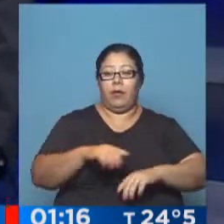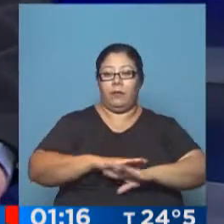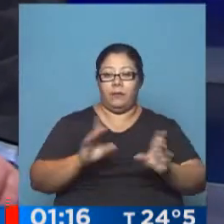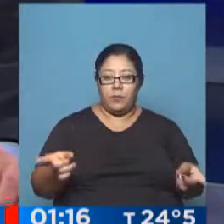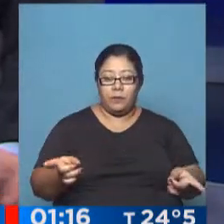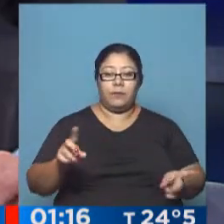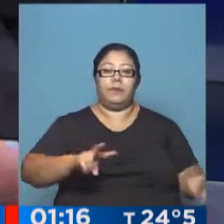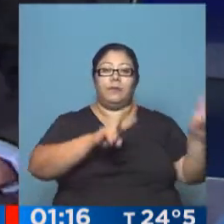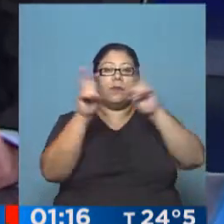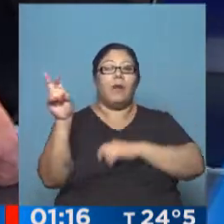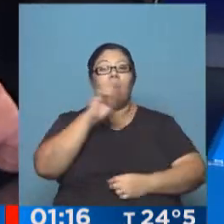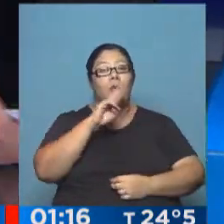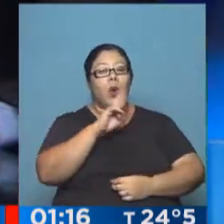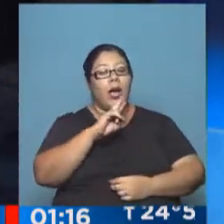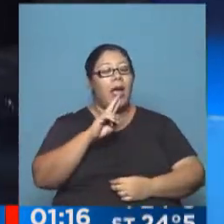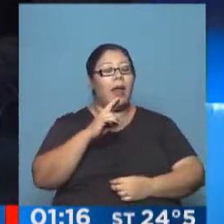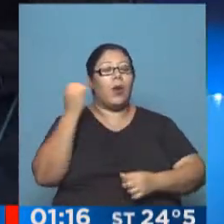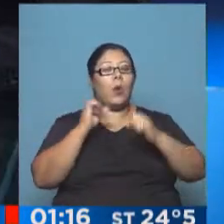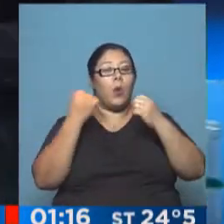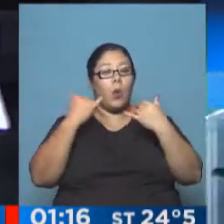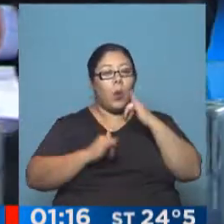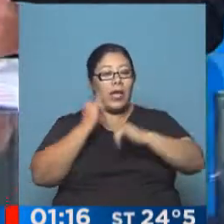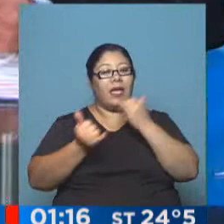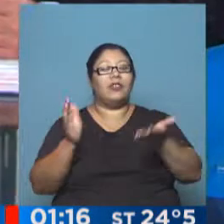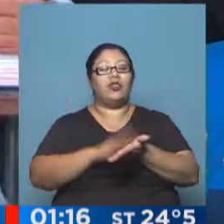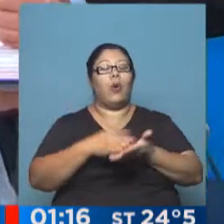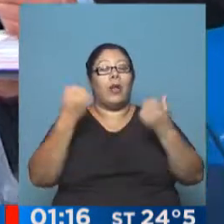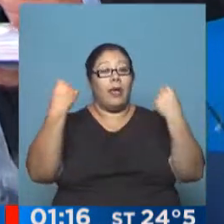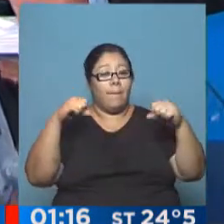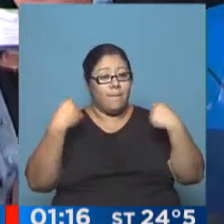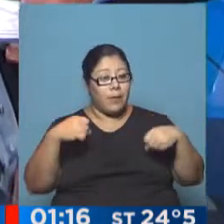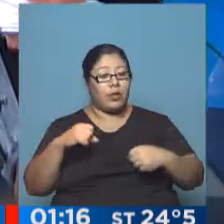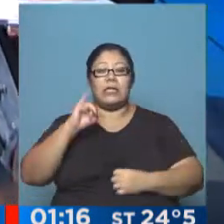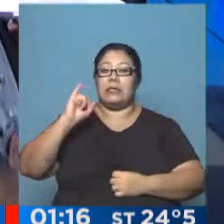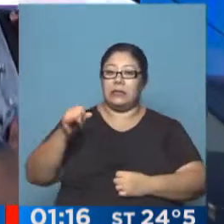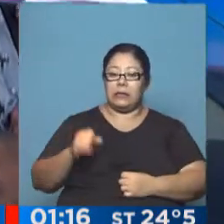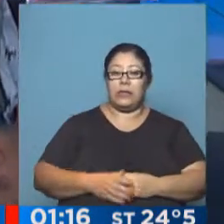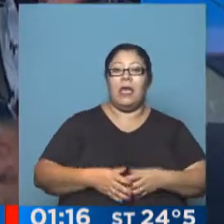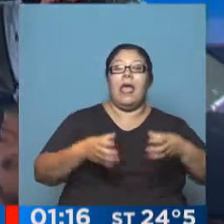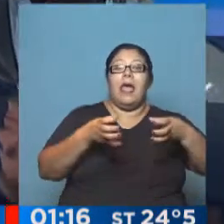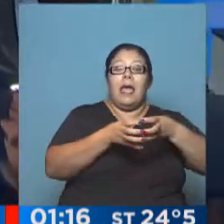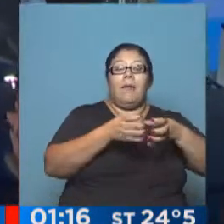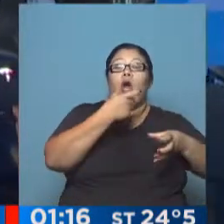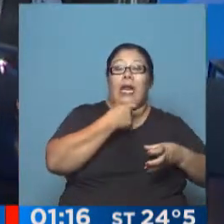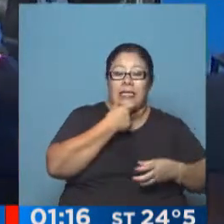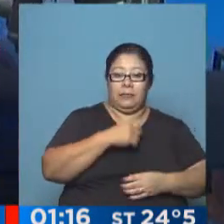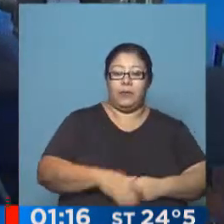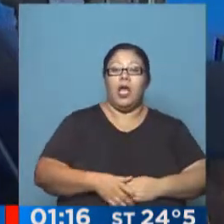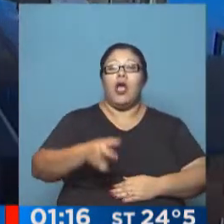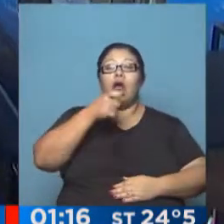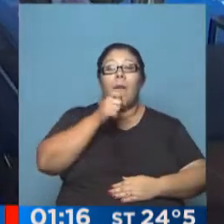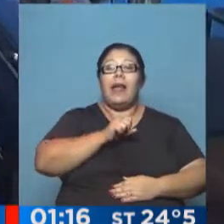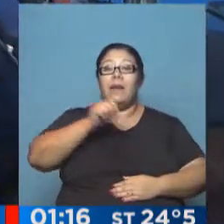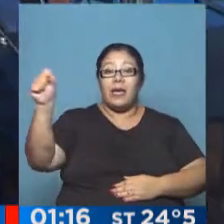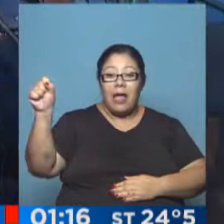Gabi Previtera, hablamos de Copa Libertadores. Golió Racing. Exactamente. Grupo 3 de la Copa Libertadores que tiene dos equipos